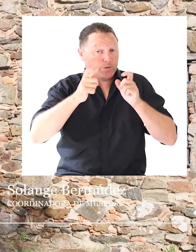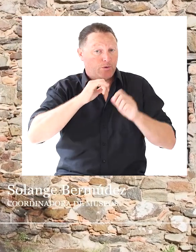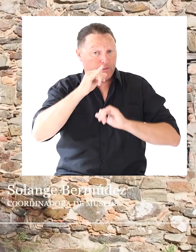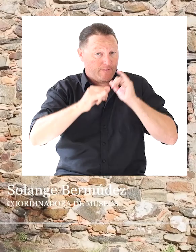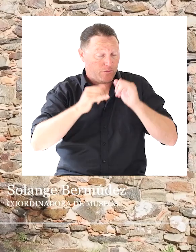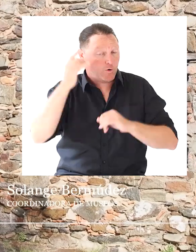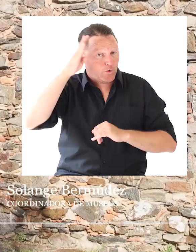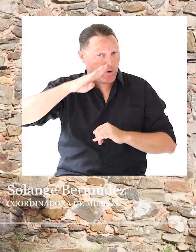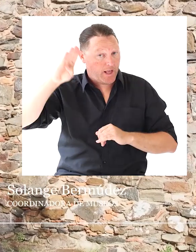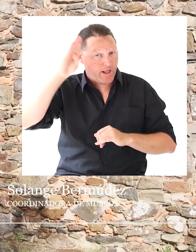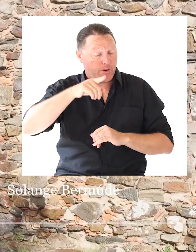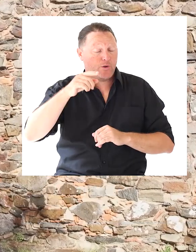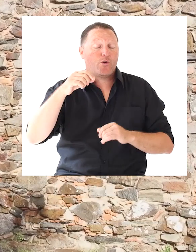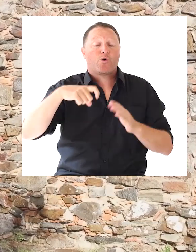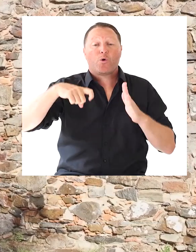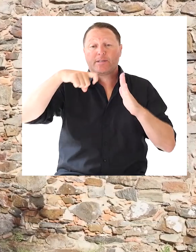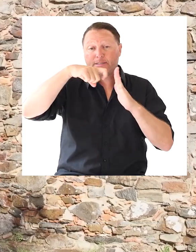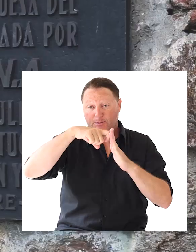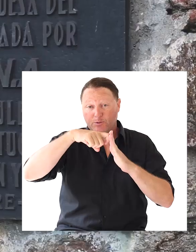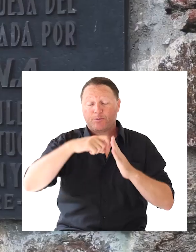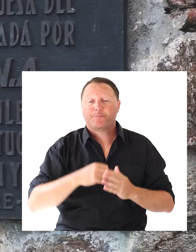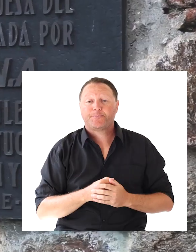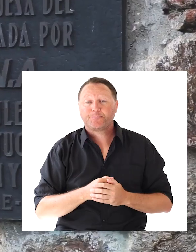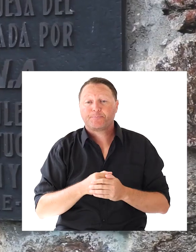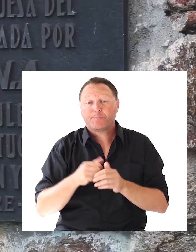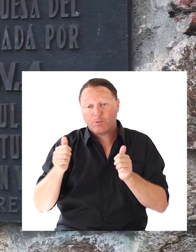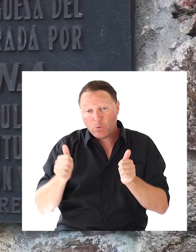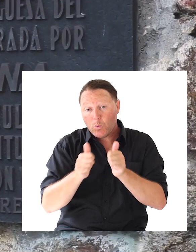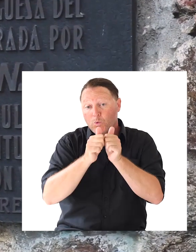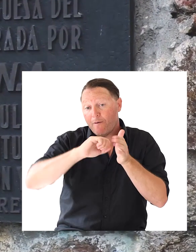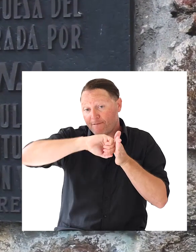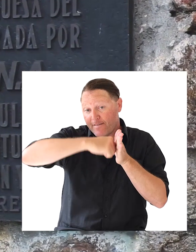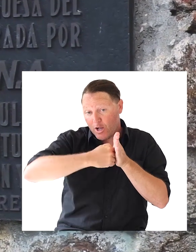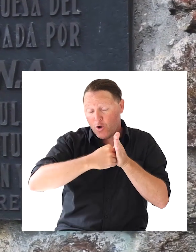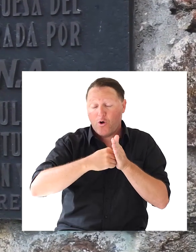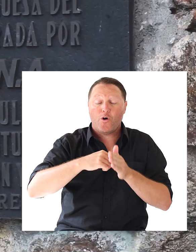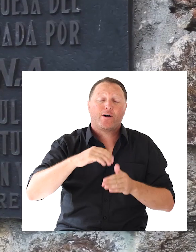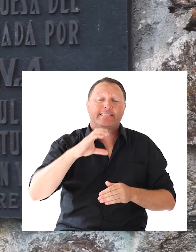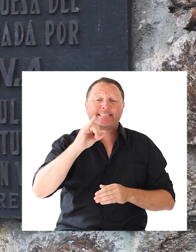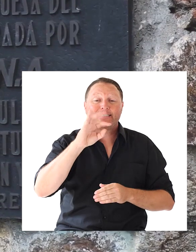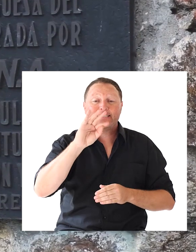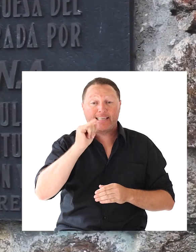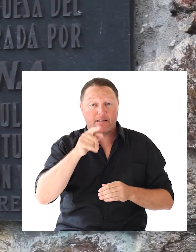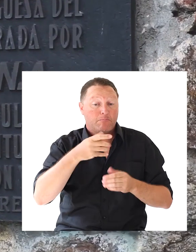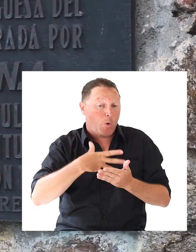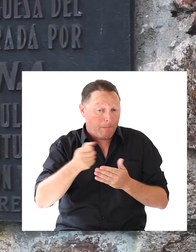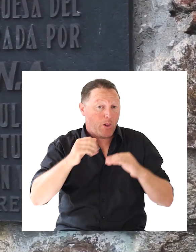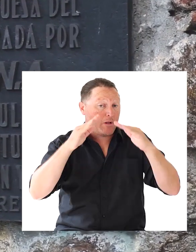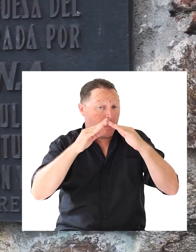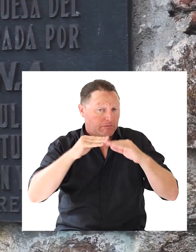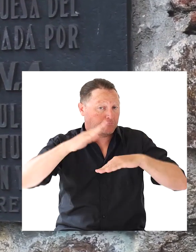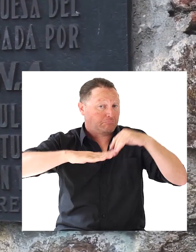De Colonia del Sacramento Y junto al Citibank Compraron esta casa, la